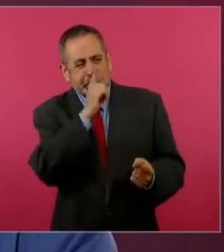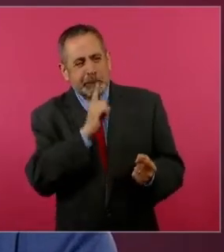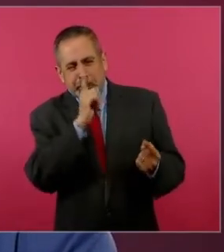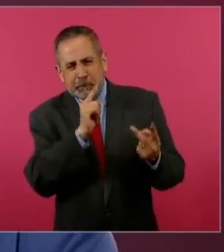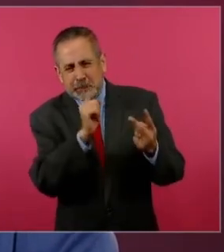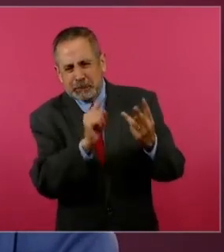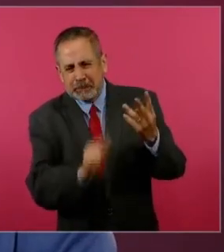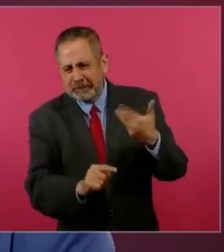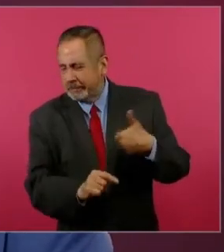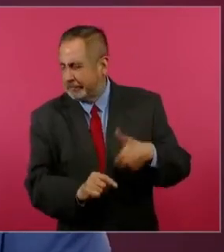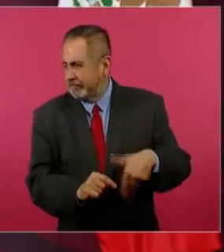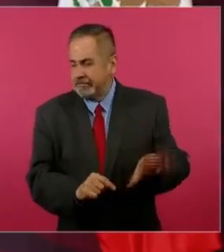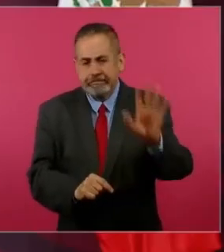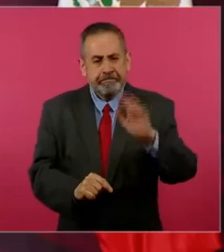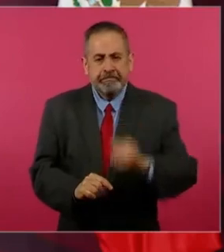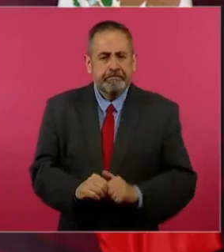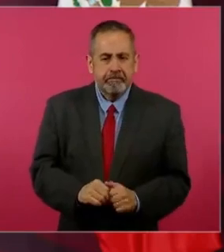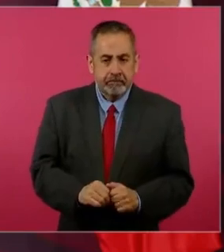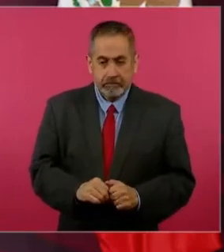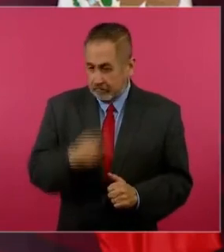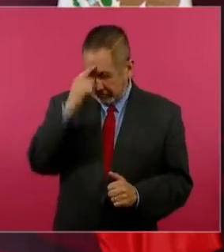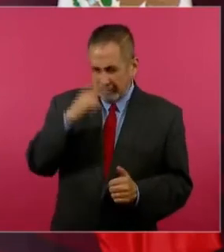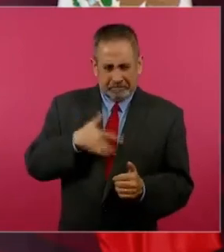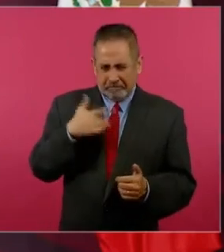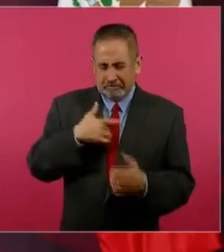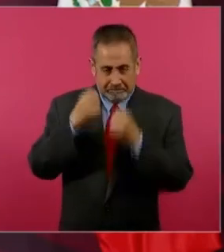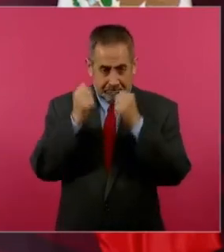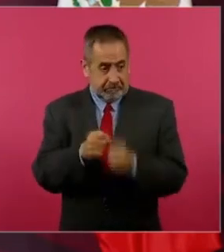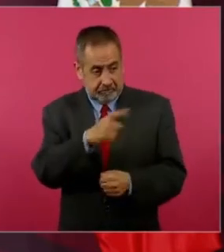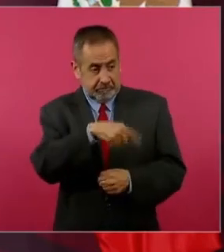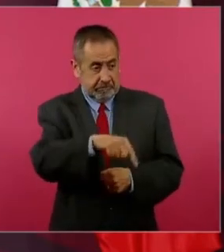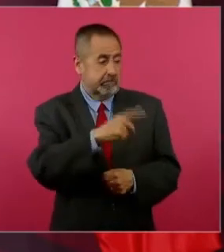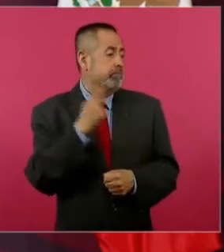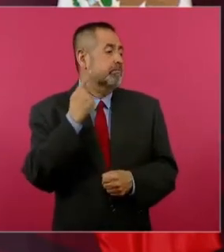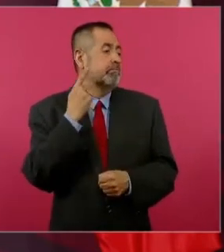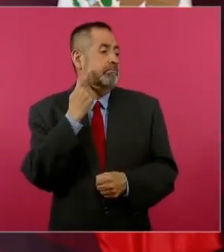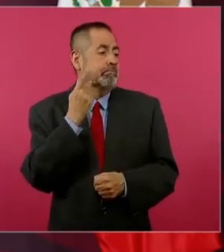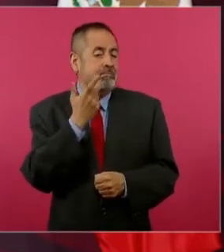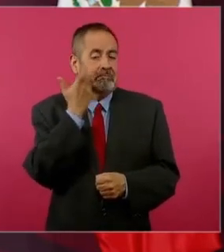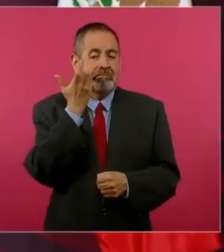Estoy seguro que esos políticos